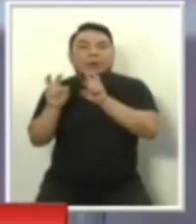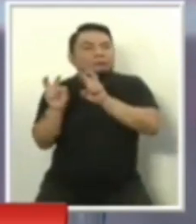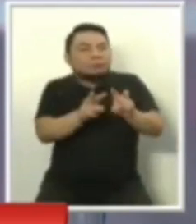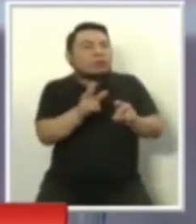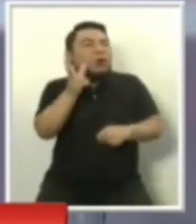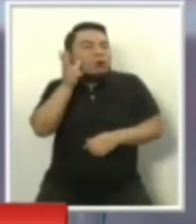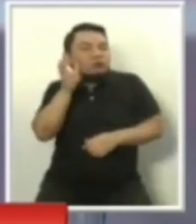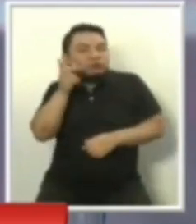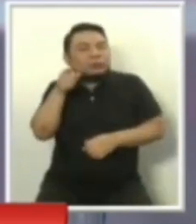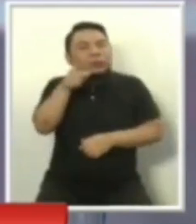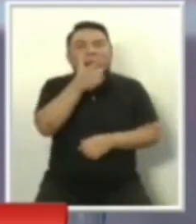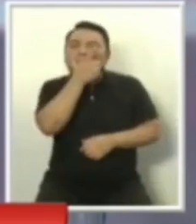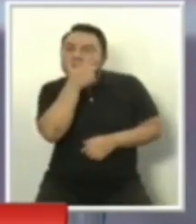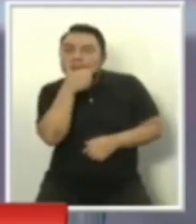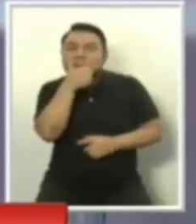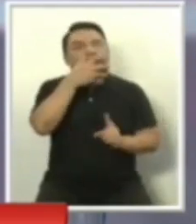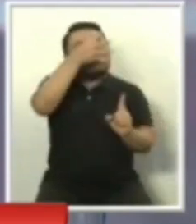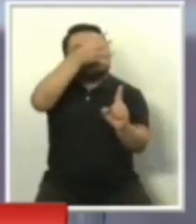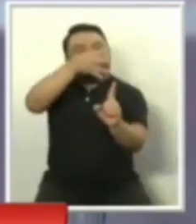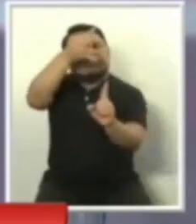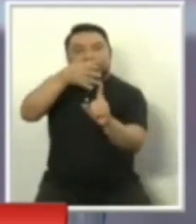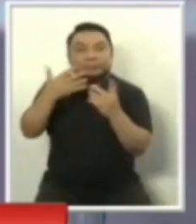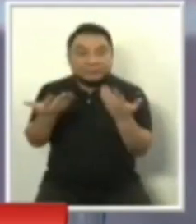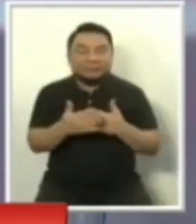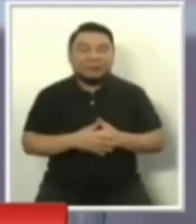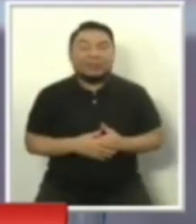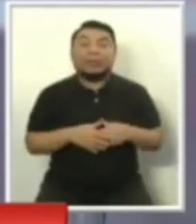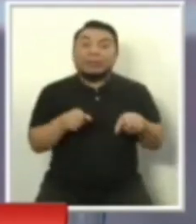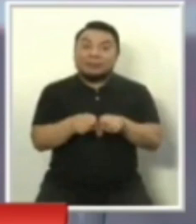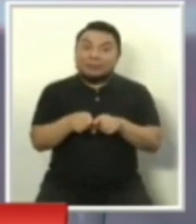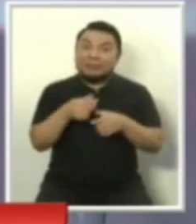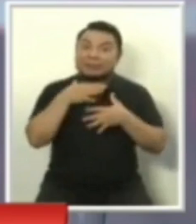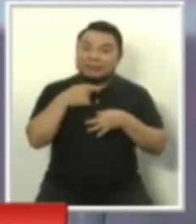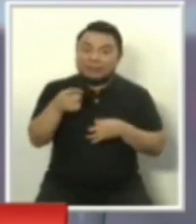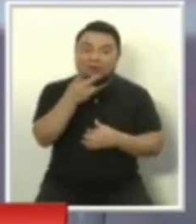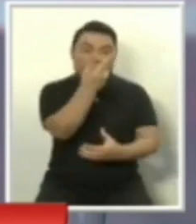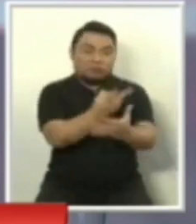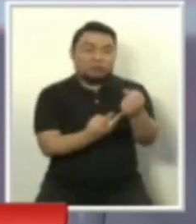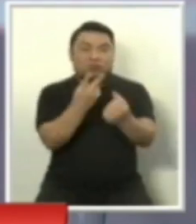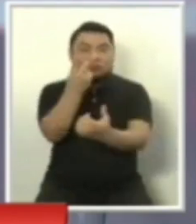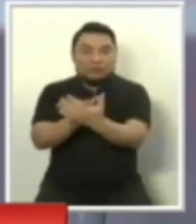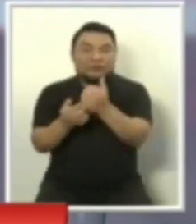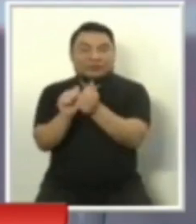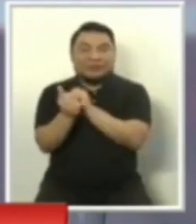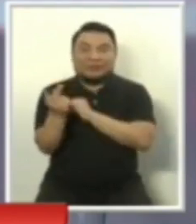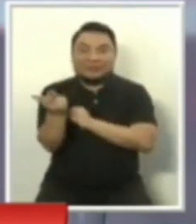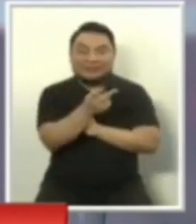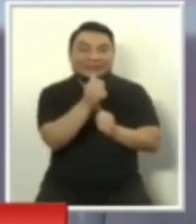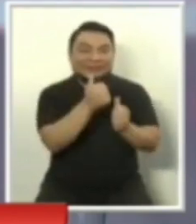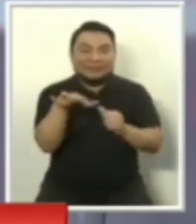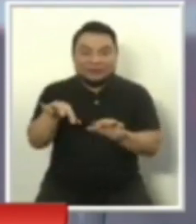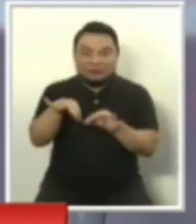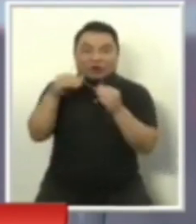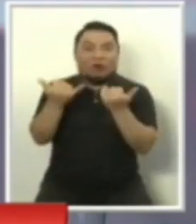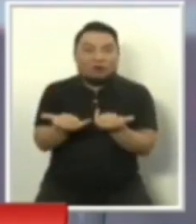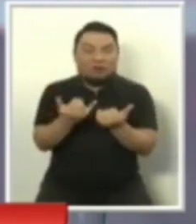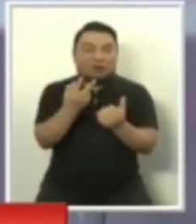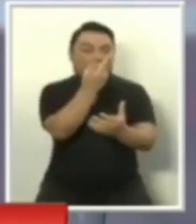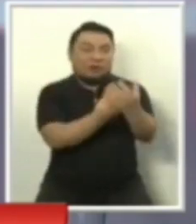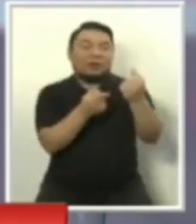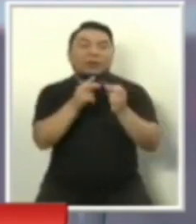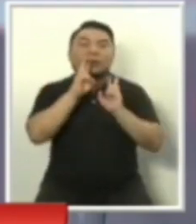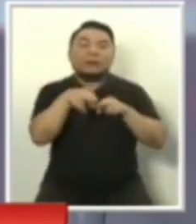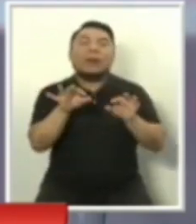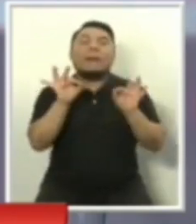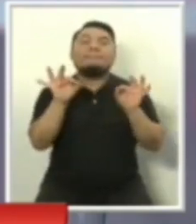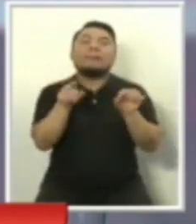Y además, otro dato interesante es que las duplas, ellos, los candidatos que ya han sido sorteados el día de hoy, van a responder a la